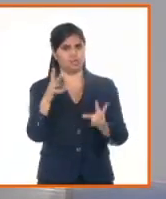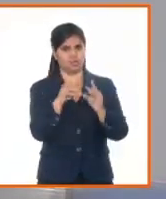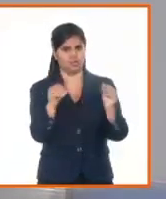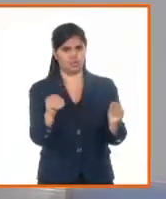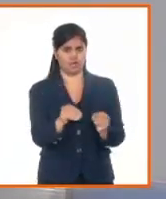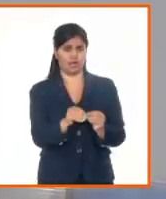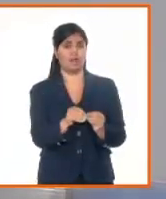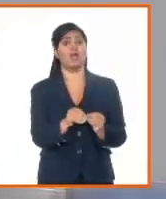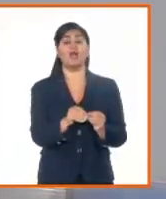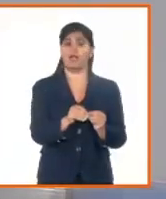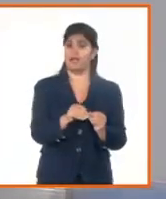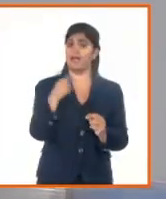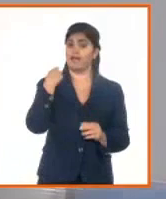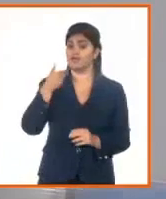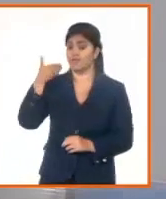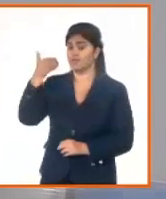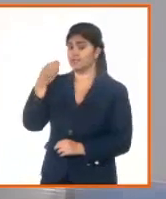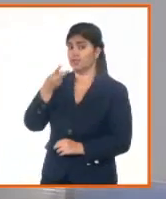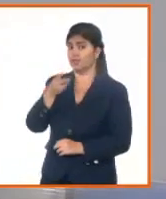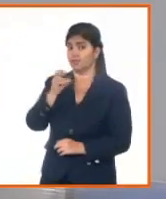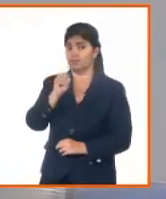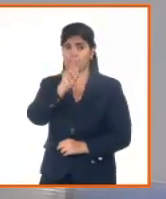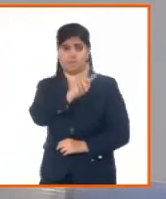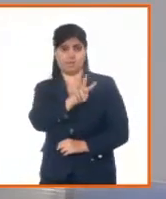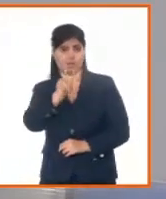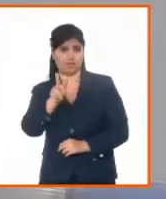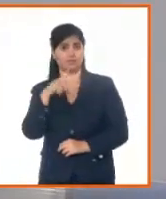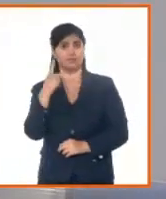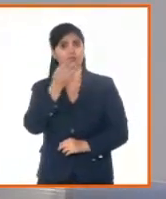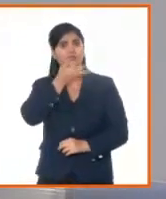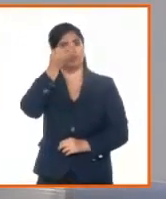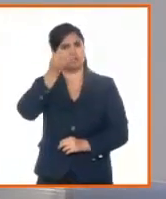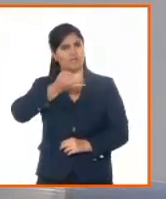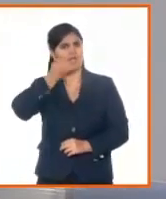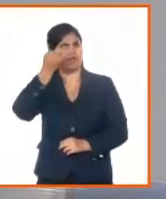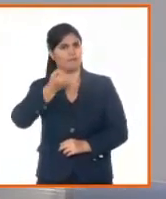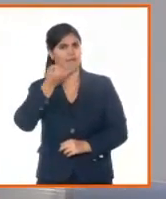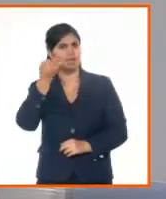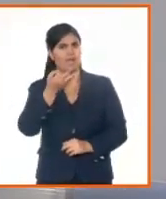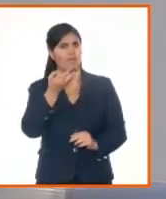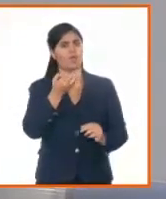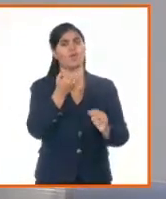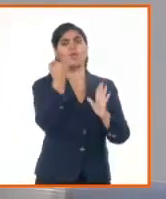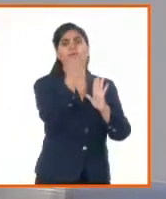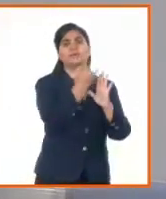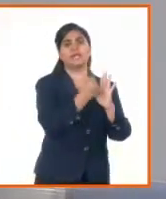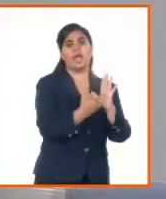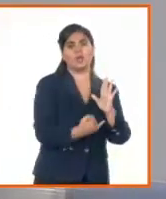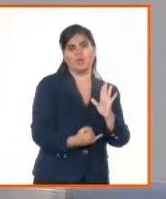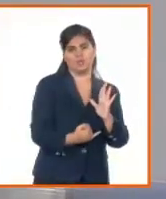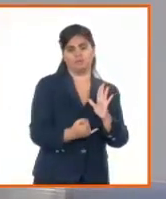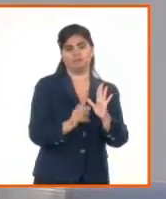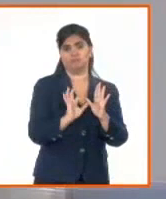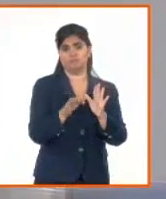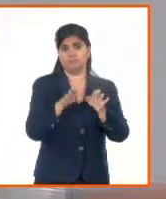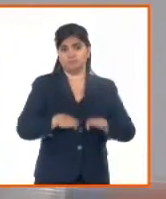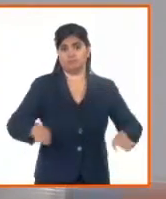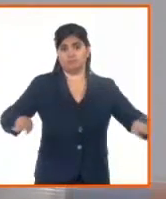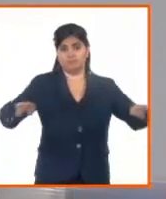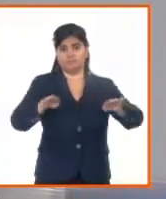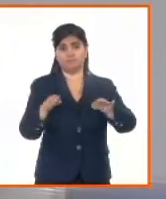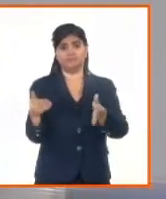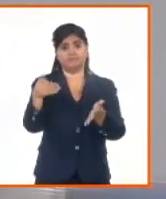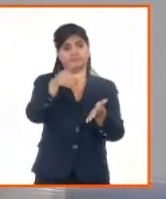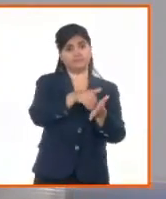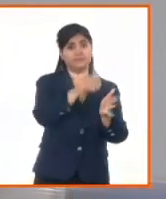2022, que nosotros compartíamos algunos indicadores cuantitativos en la mesa que estuvimos, compartimos aquí en el mes